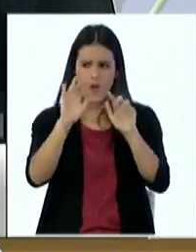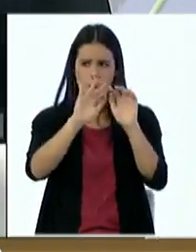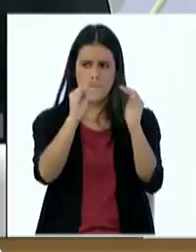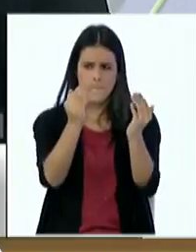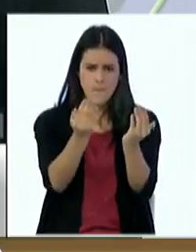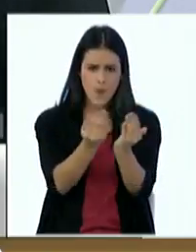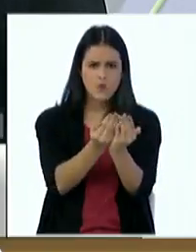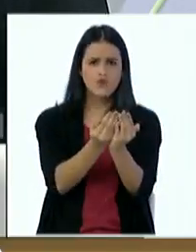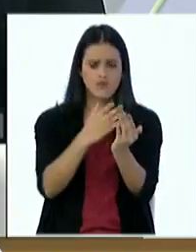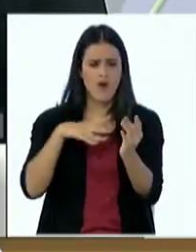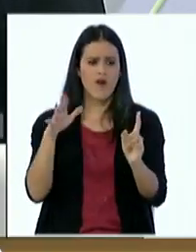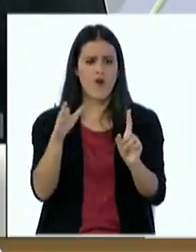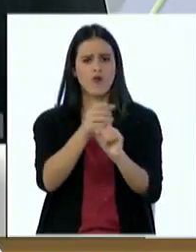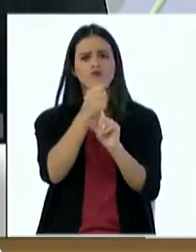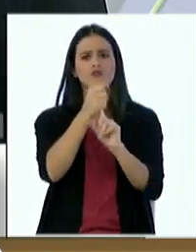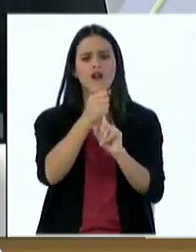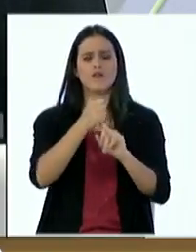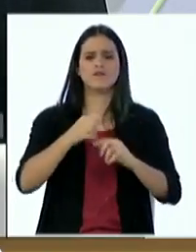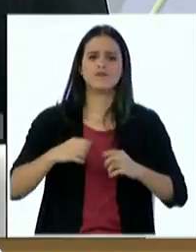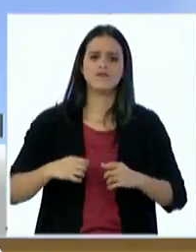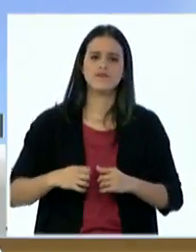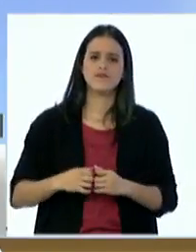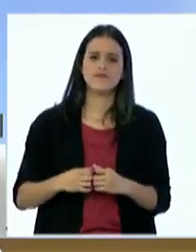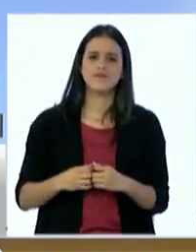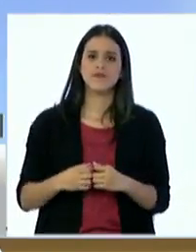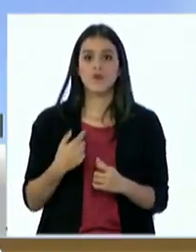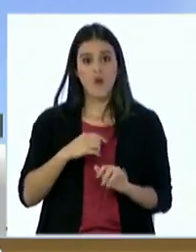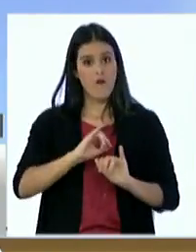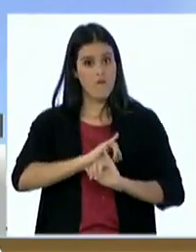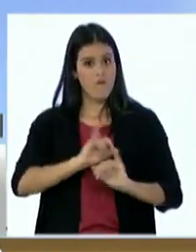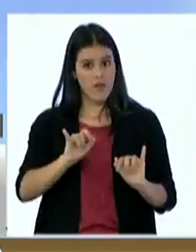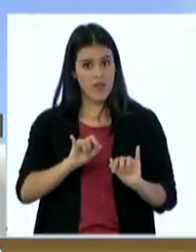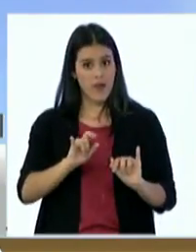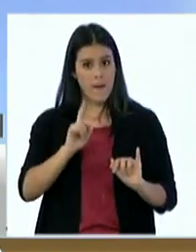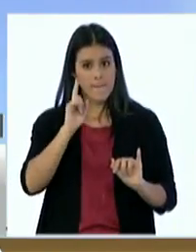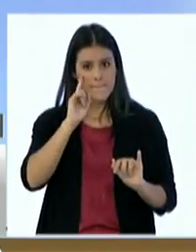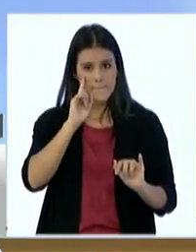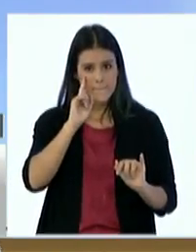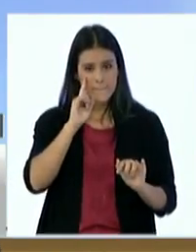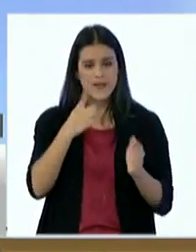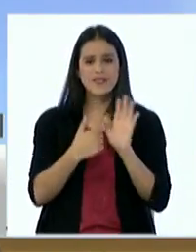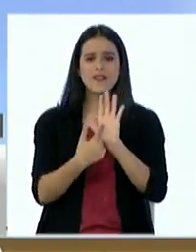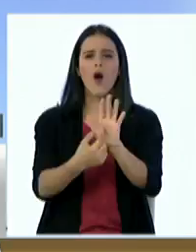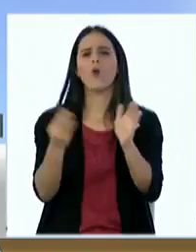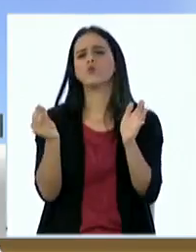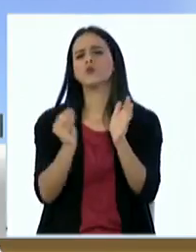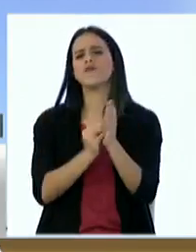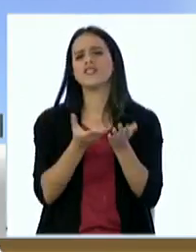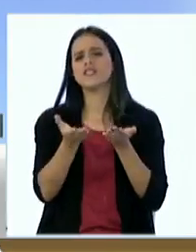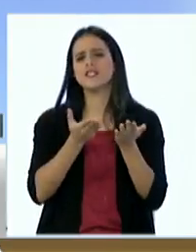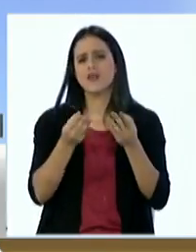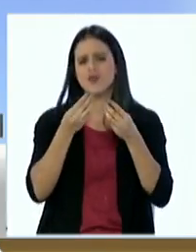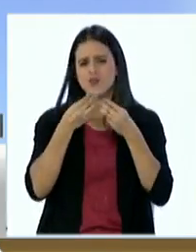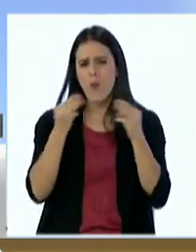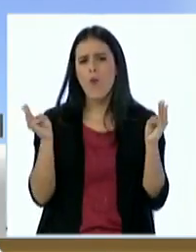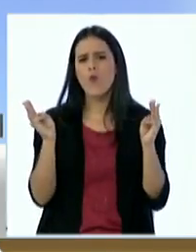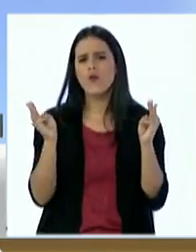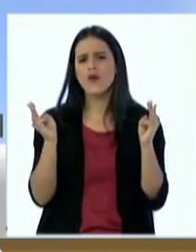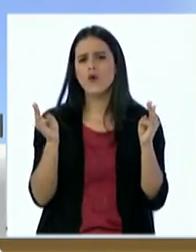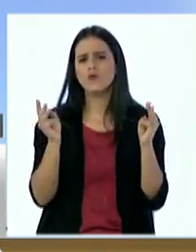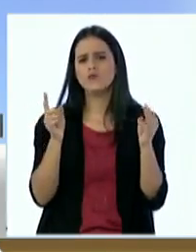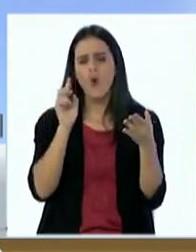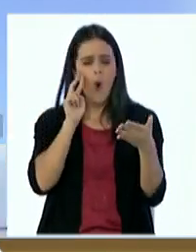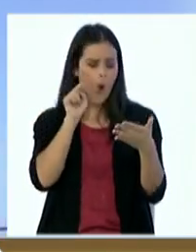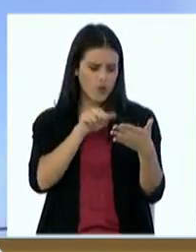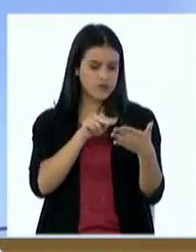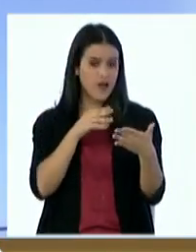lactanciamaterna.com muy bien, nosotros no queremos finalizar sin presentarle un servicio público que nos llega también por las redes sociales